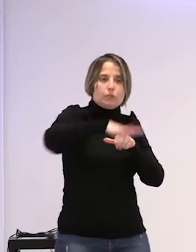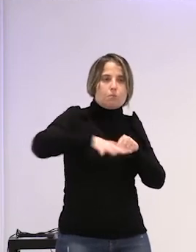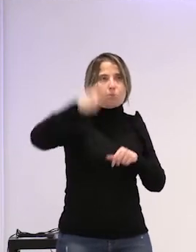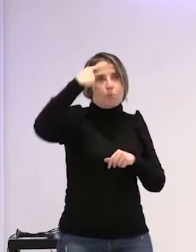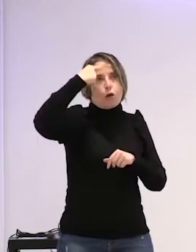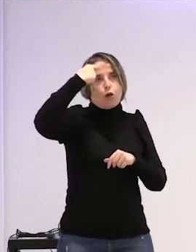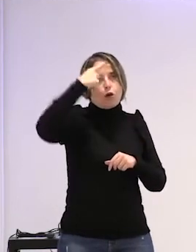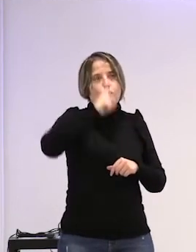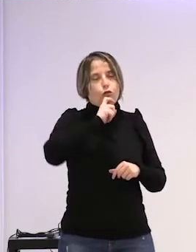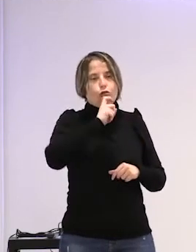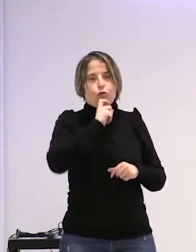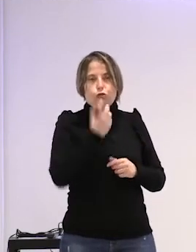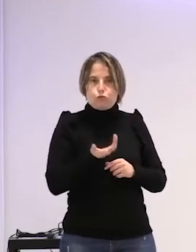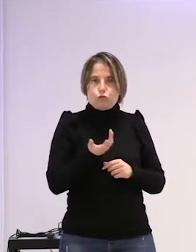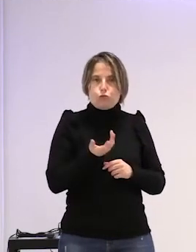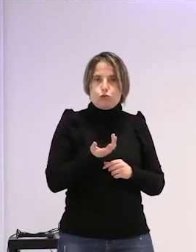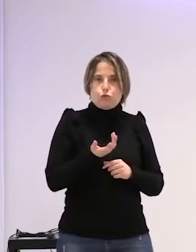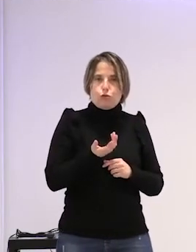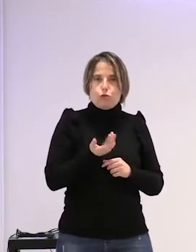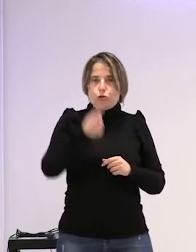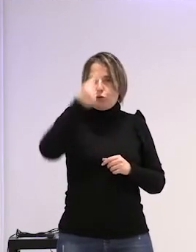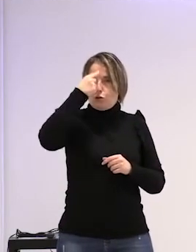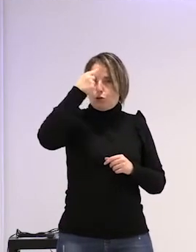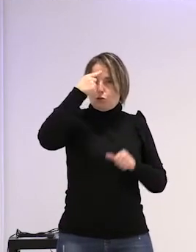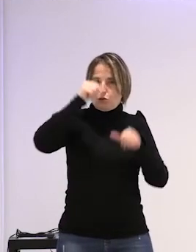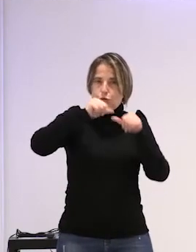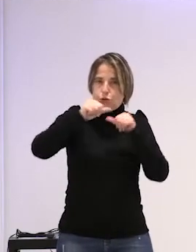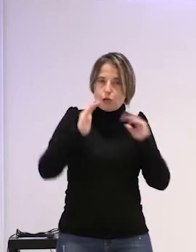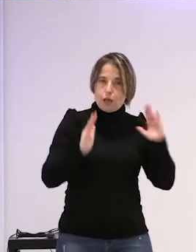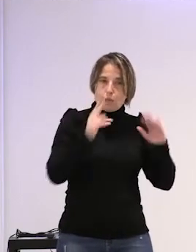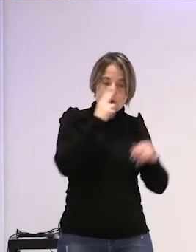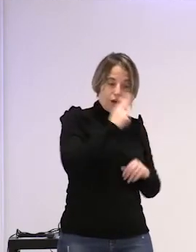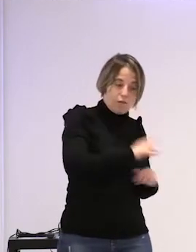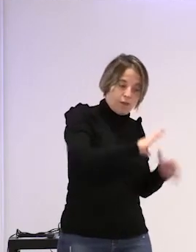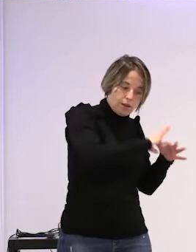¿no? de la primera de la primera infancia